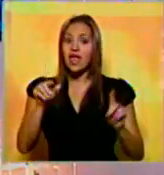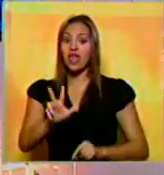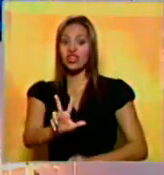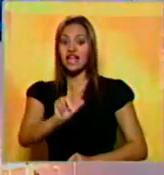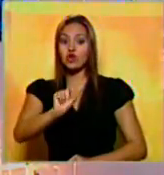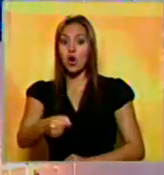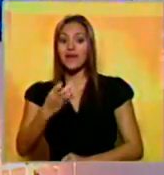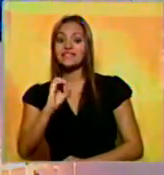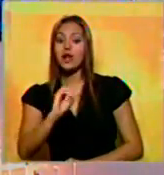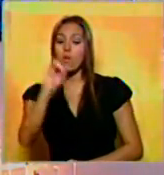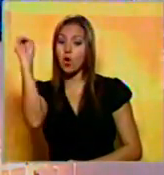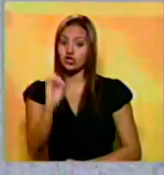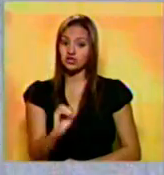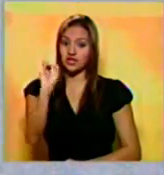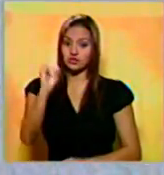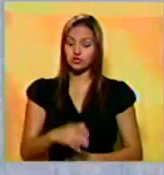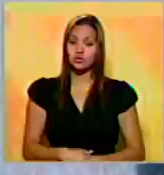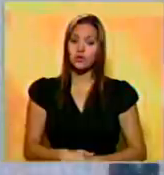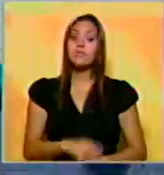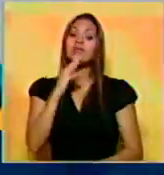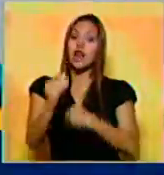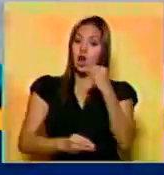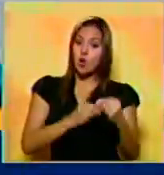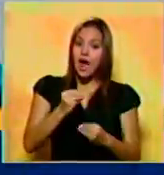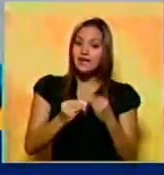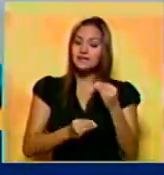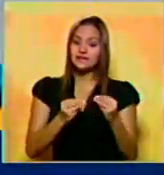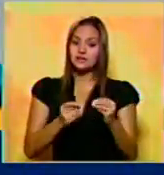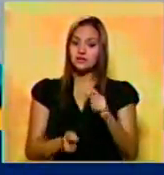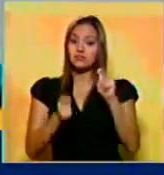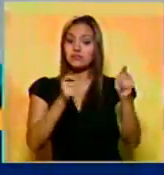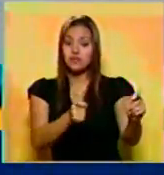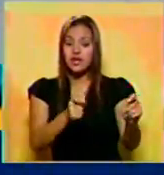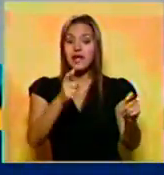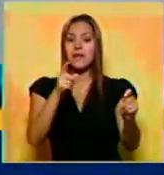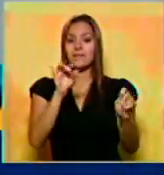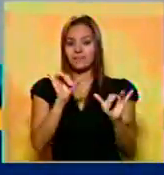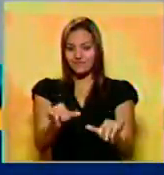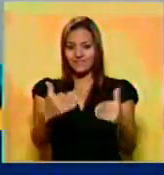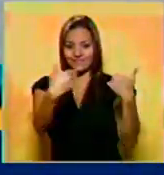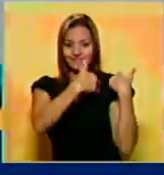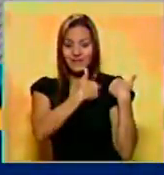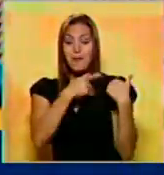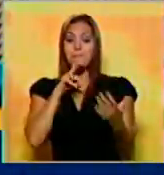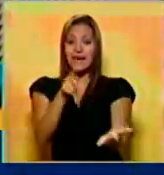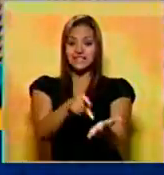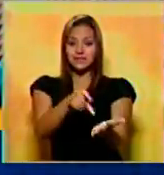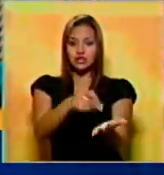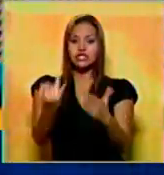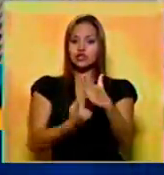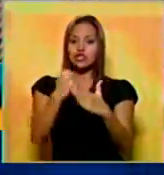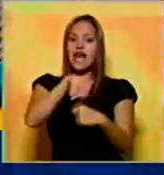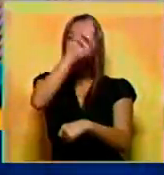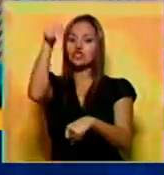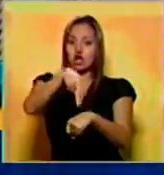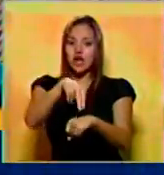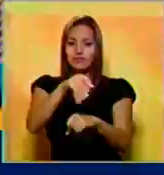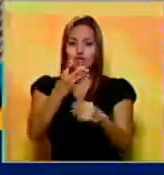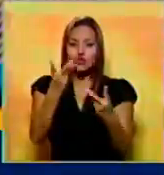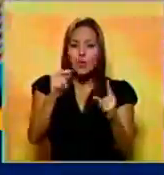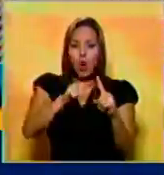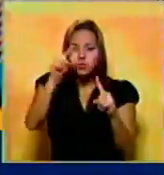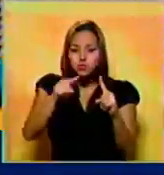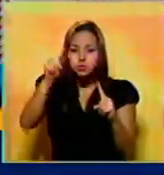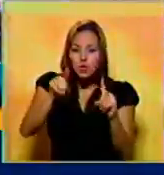3,0%. En la elaboración del indicador que presentó el ente emisor, participó el Instituto Nacional de Estadística